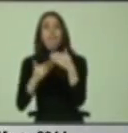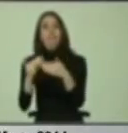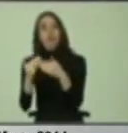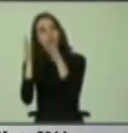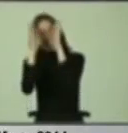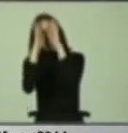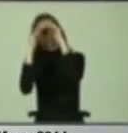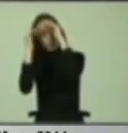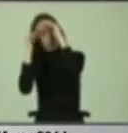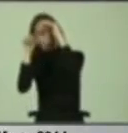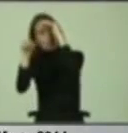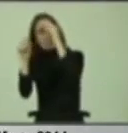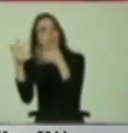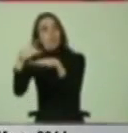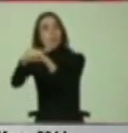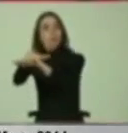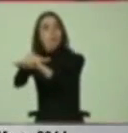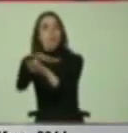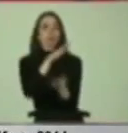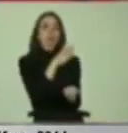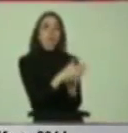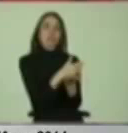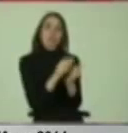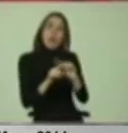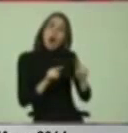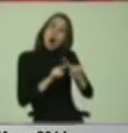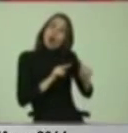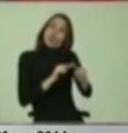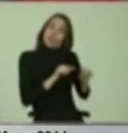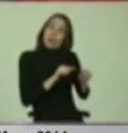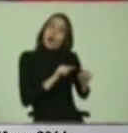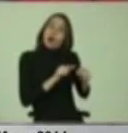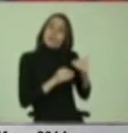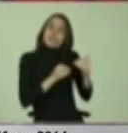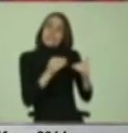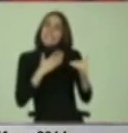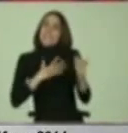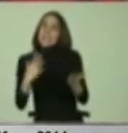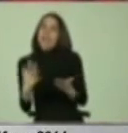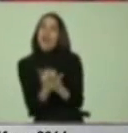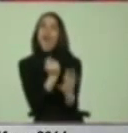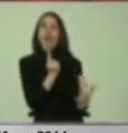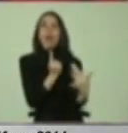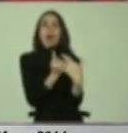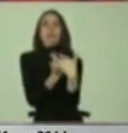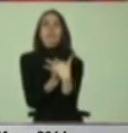con un paradigma de integración y hay escuelas que están caminando hacia la inclusión.